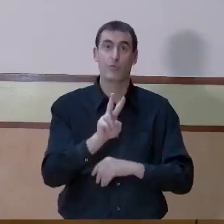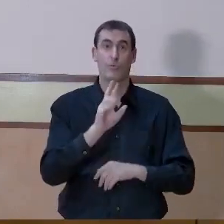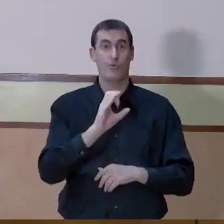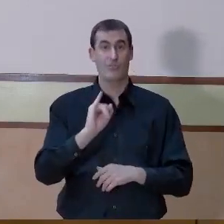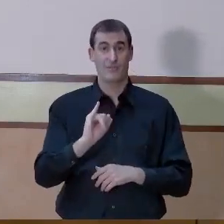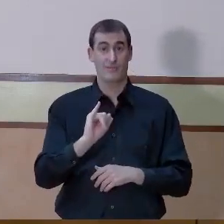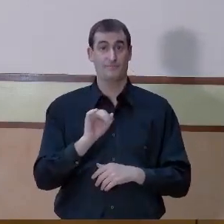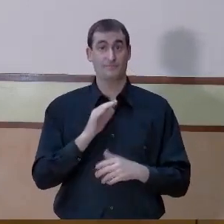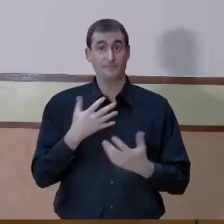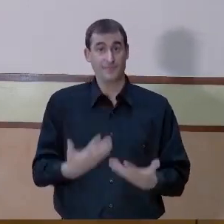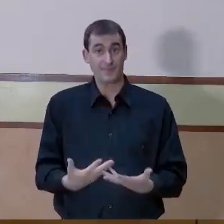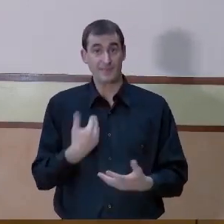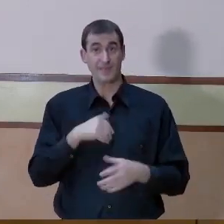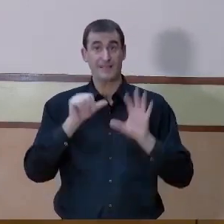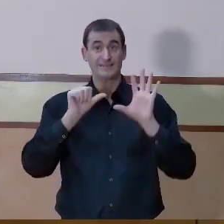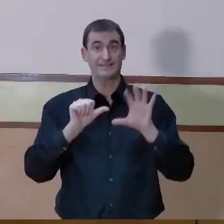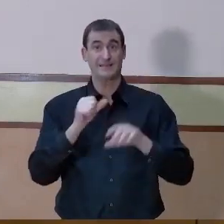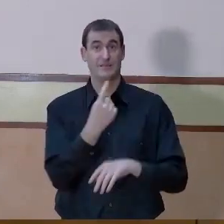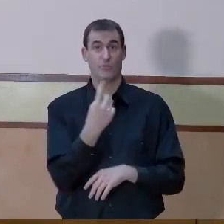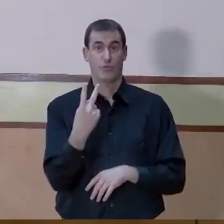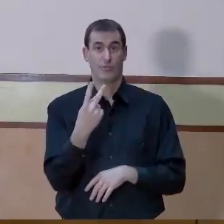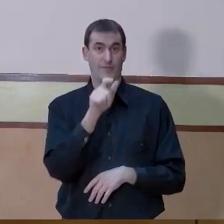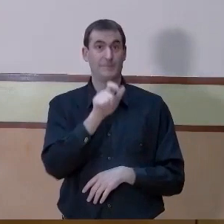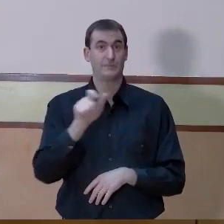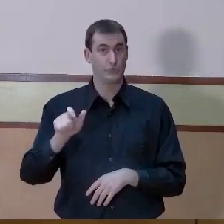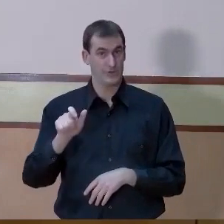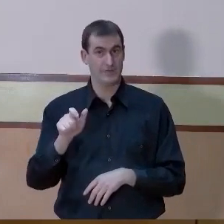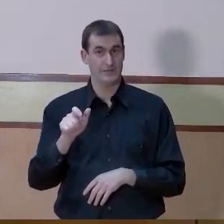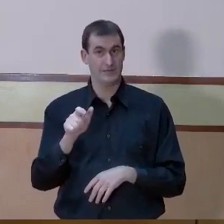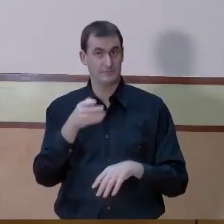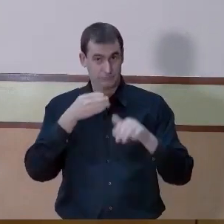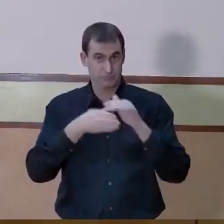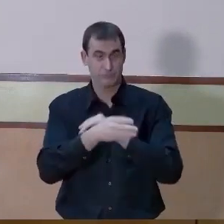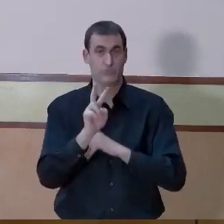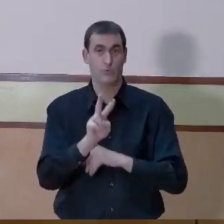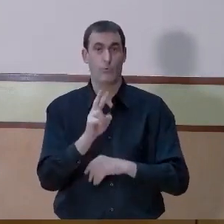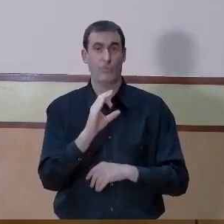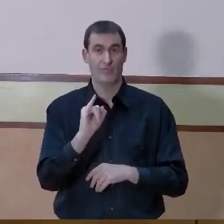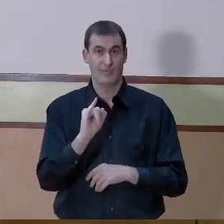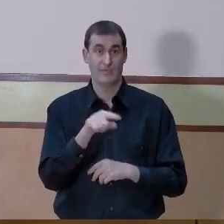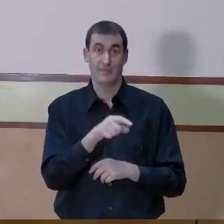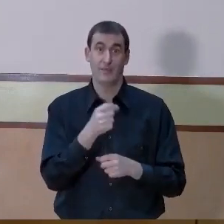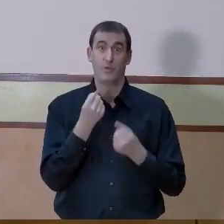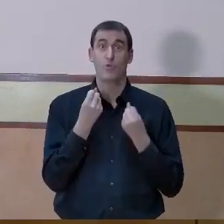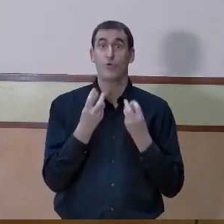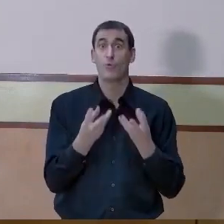estos momentos tenemos 612 personas en cuidados intensivos. Es un número elevado,